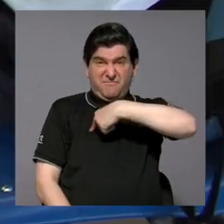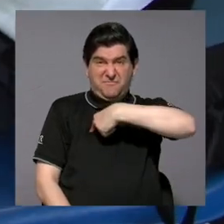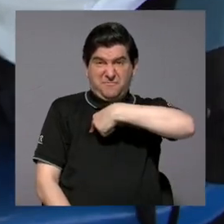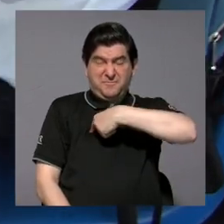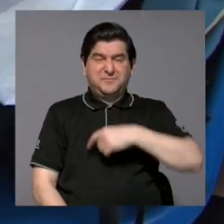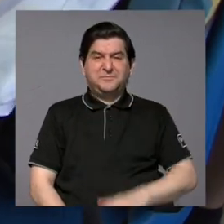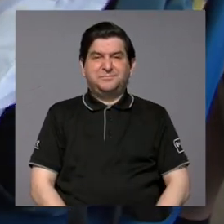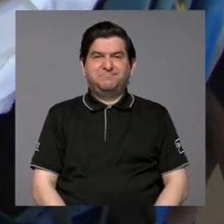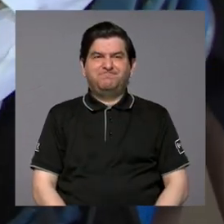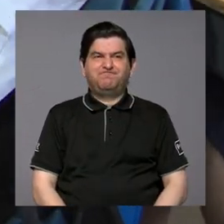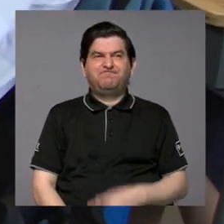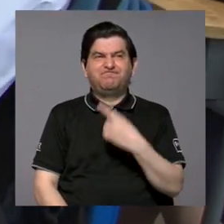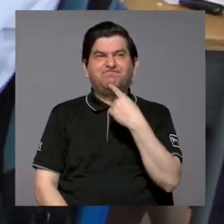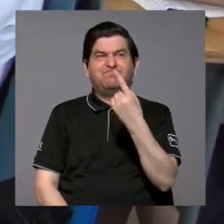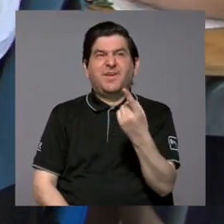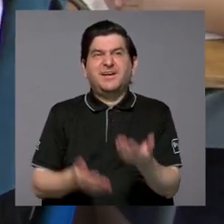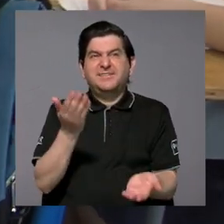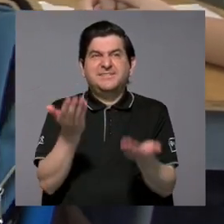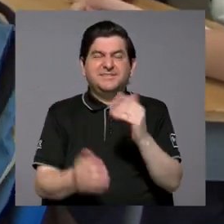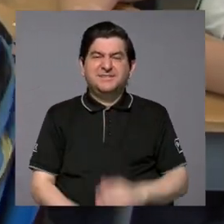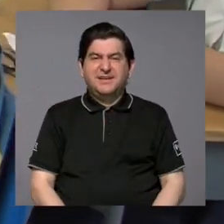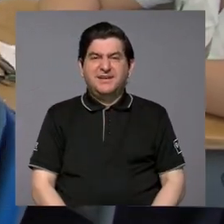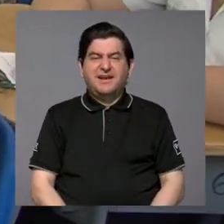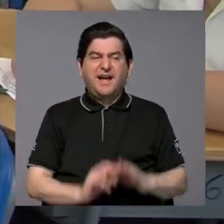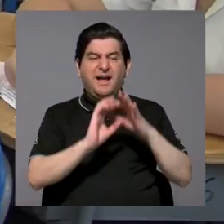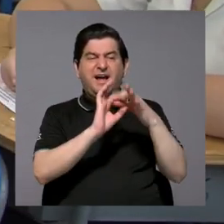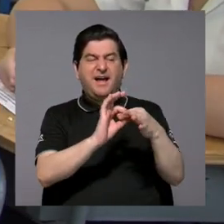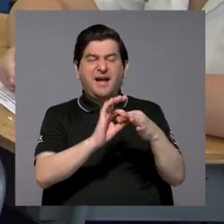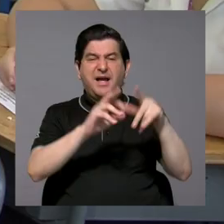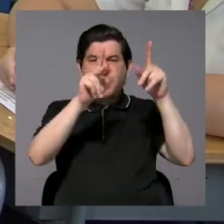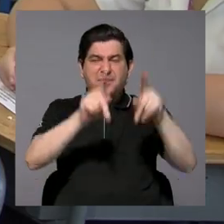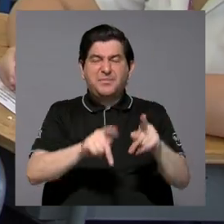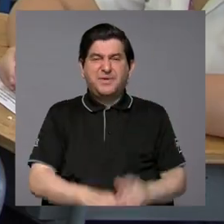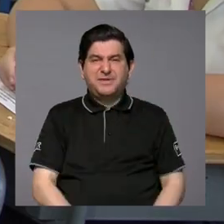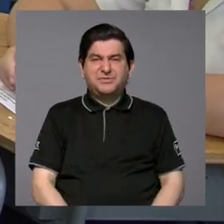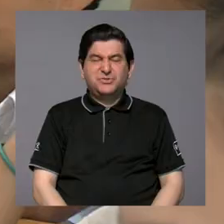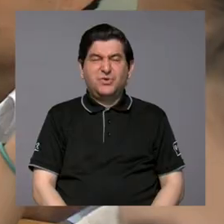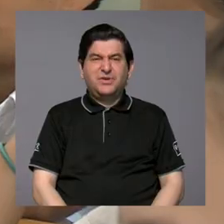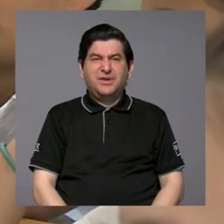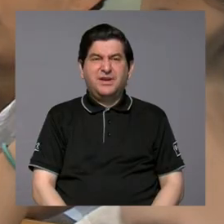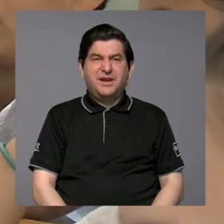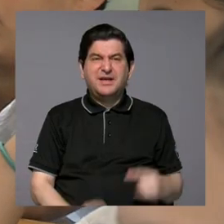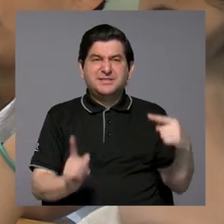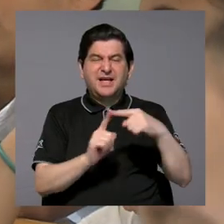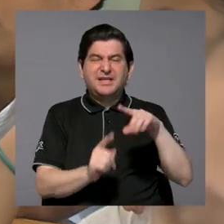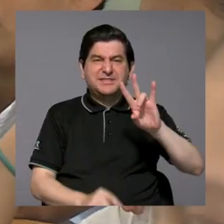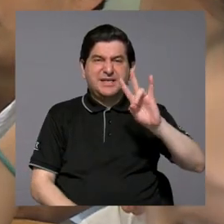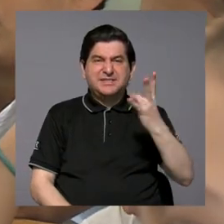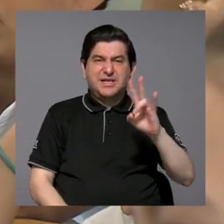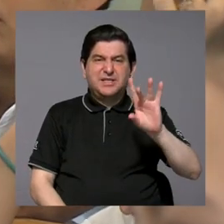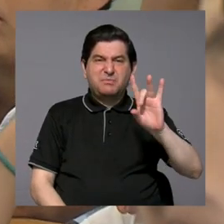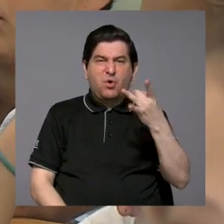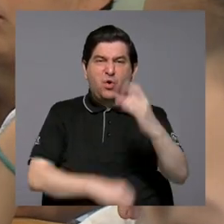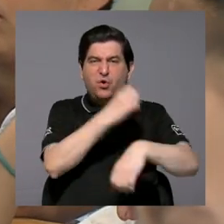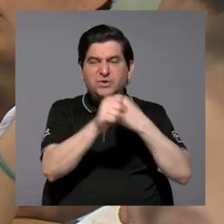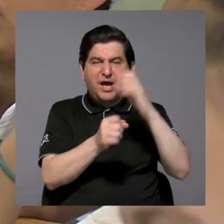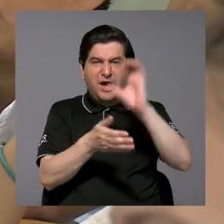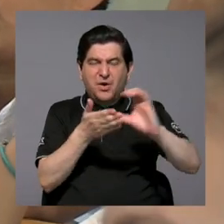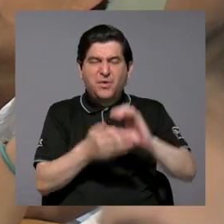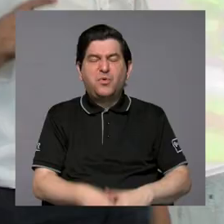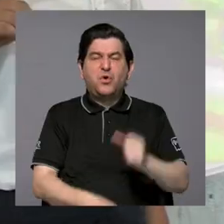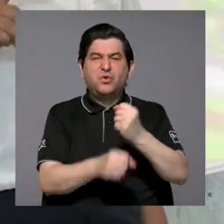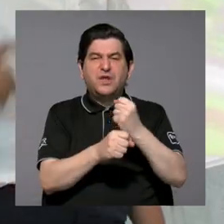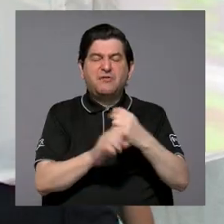decimos, bueno, en función de que las personas llegan apenas a séptimo año, octavo año, entonces consigamos